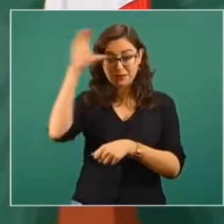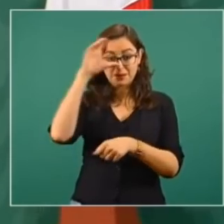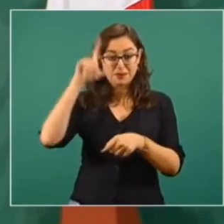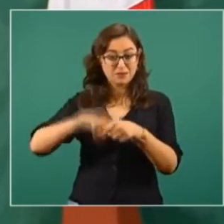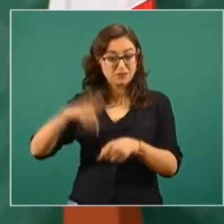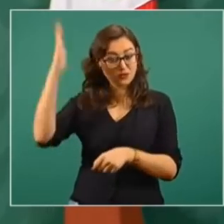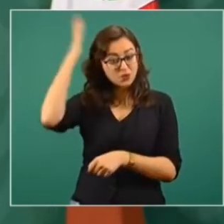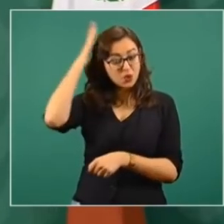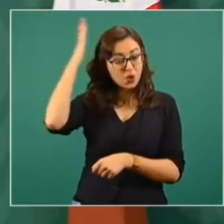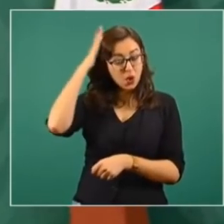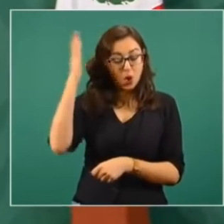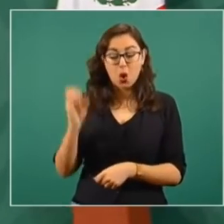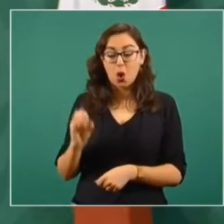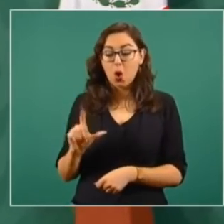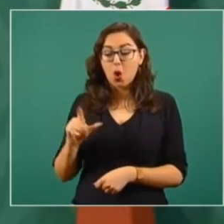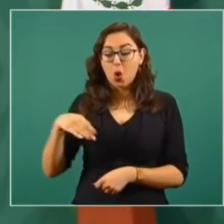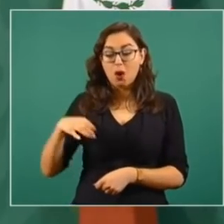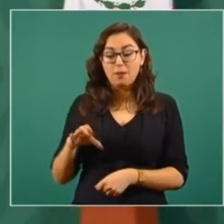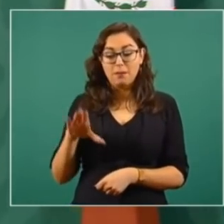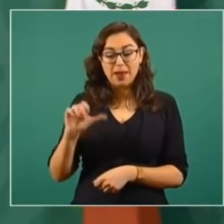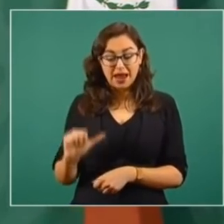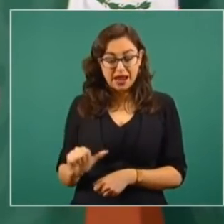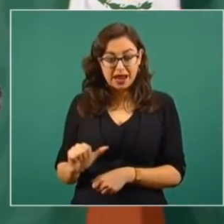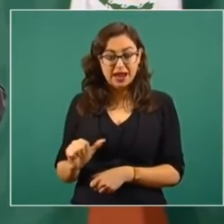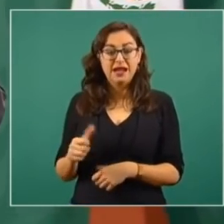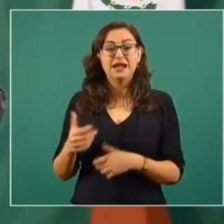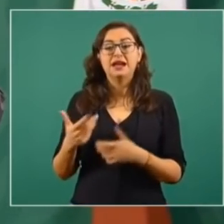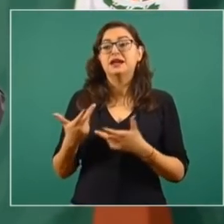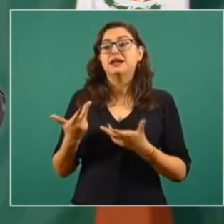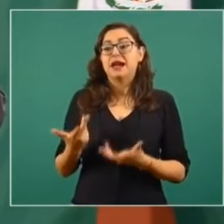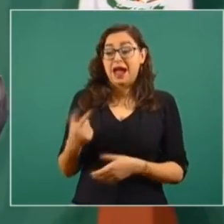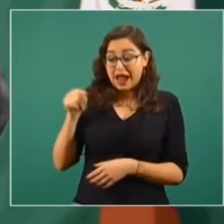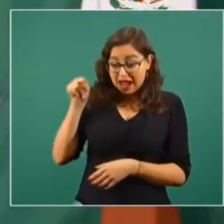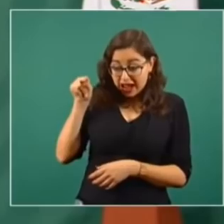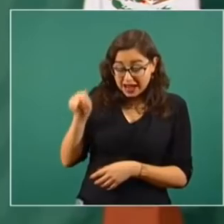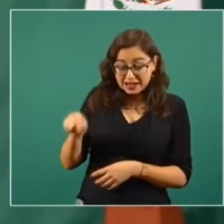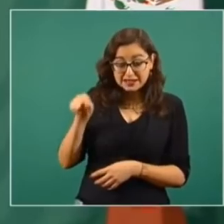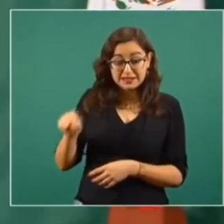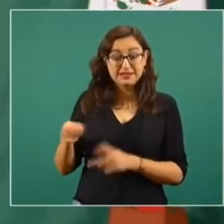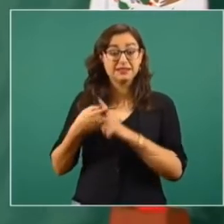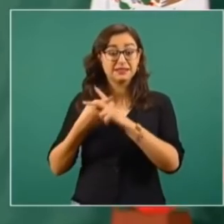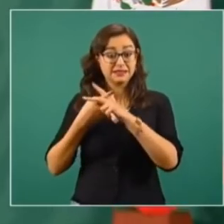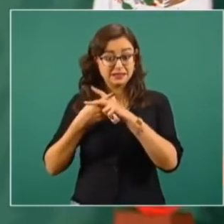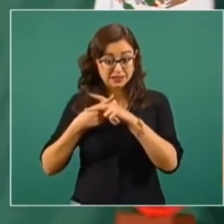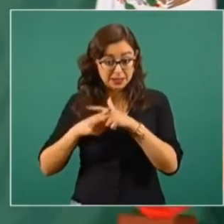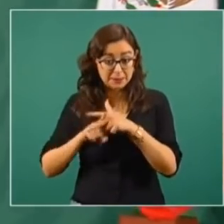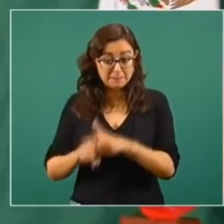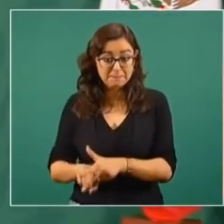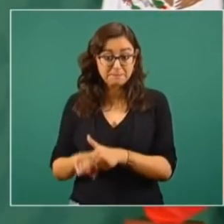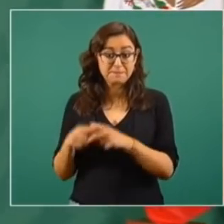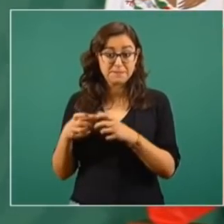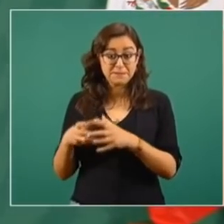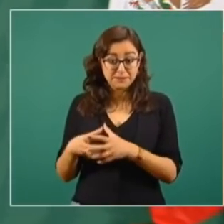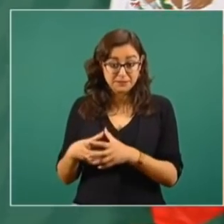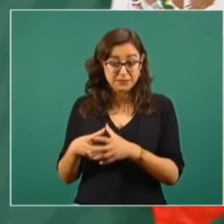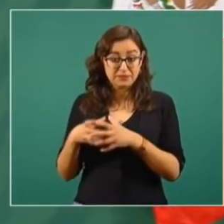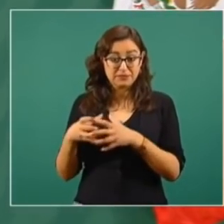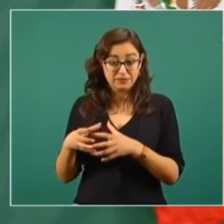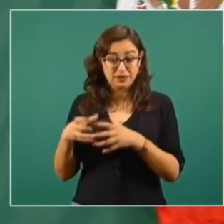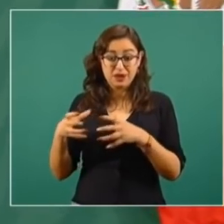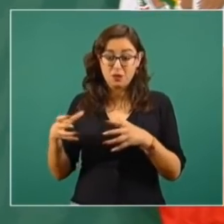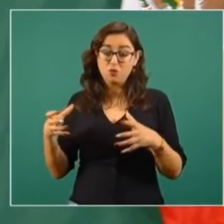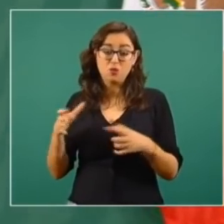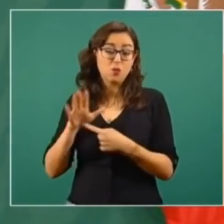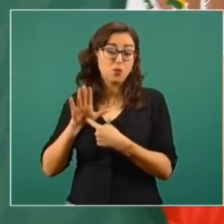es donde se desarrolló y se manifestó en su